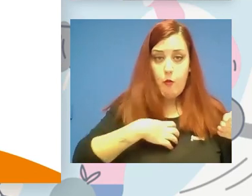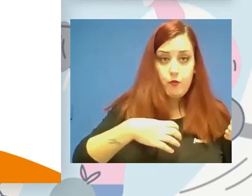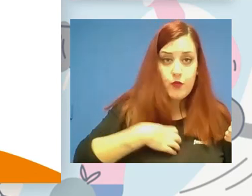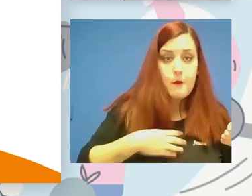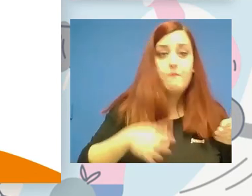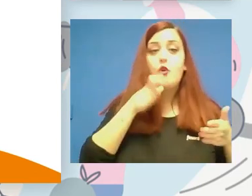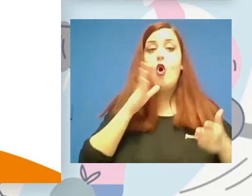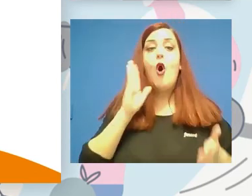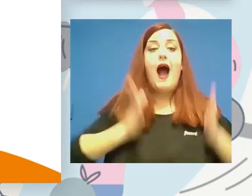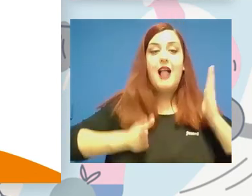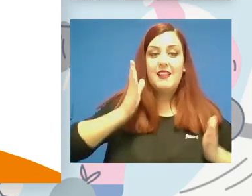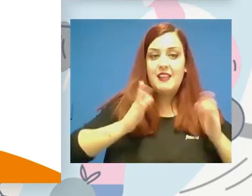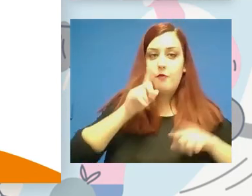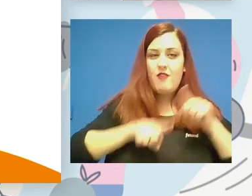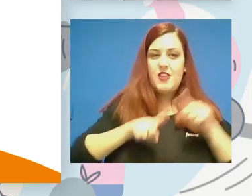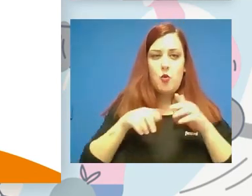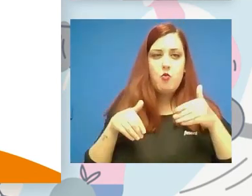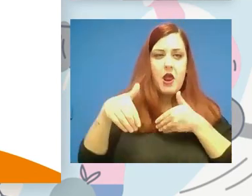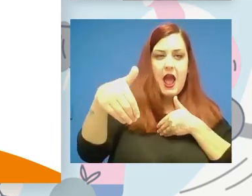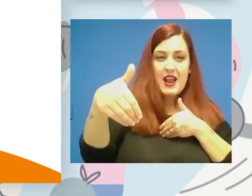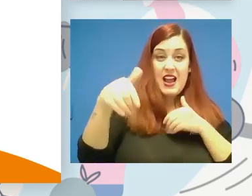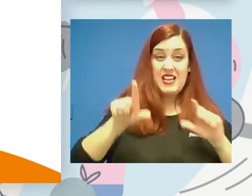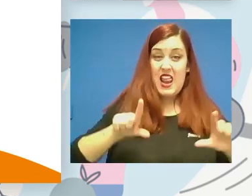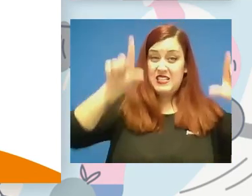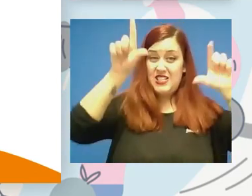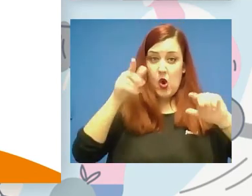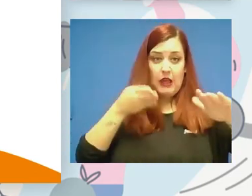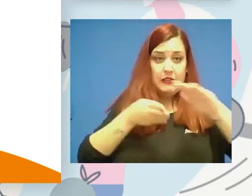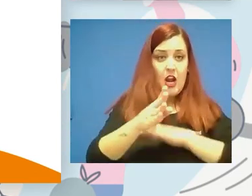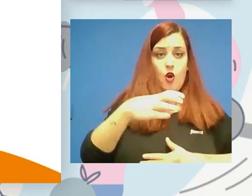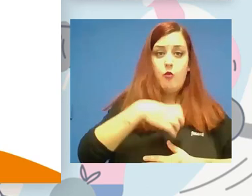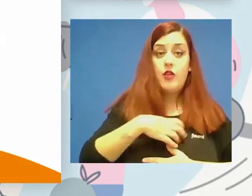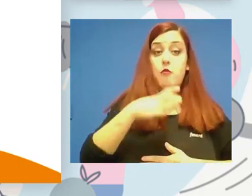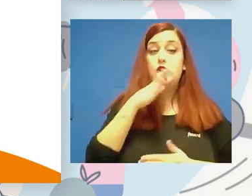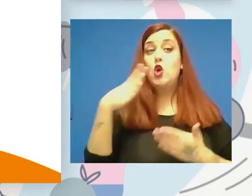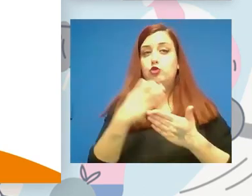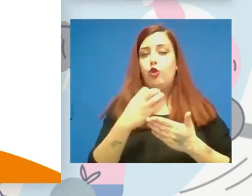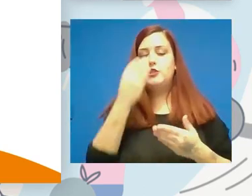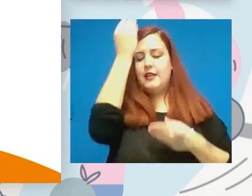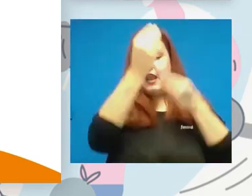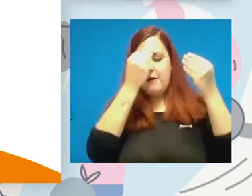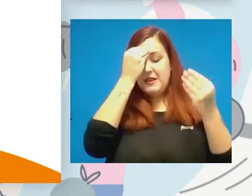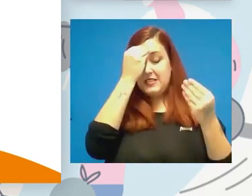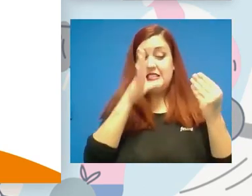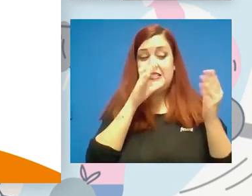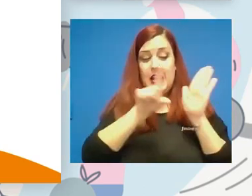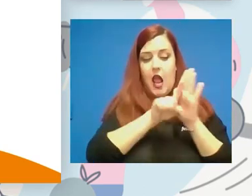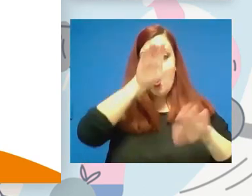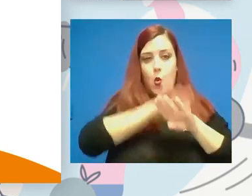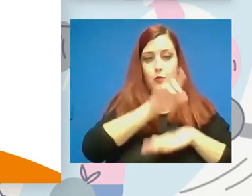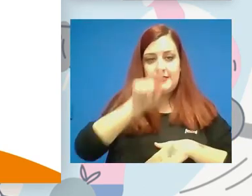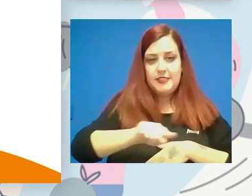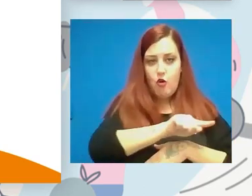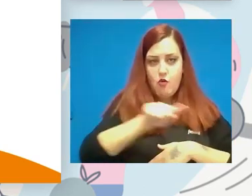lo mismo, no caben en ascensores, etcétera. Entonces, eso, bueno, pues, se tiene que tener en cuenta si se cumple la ley. Y